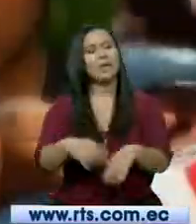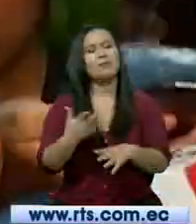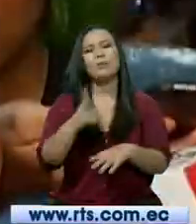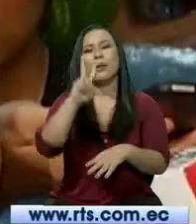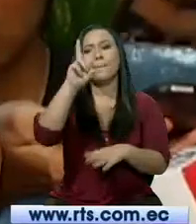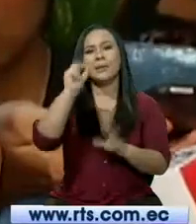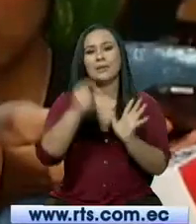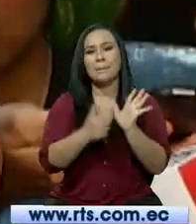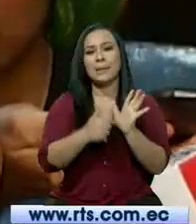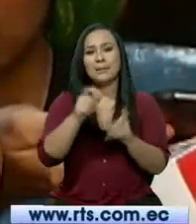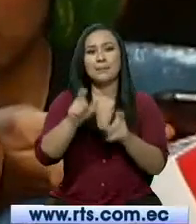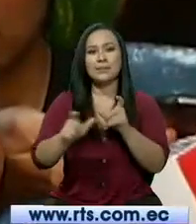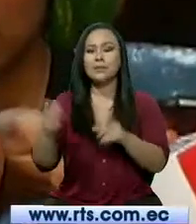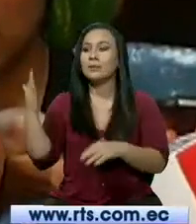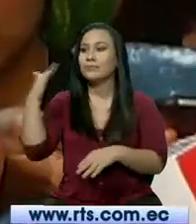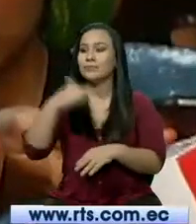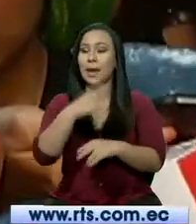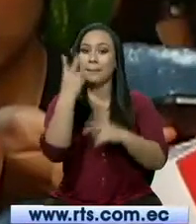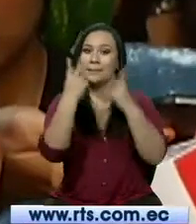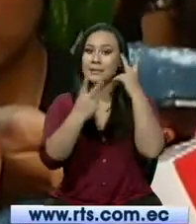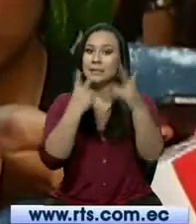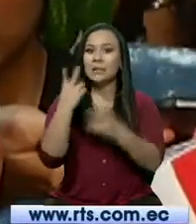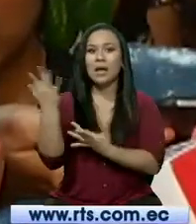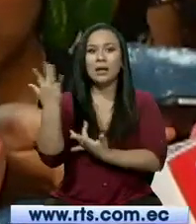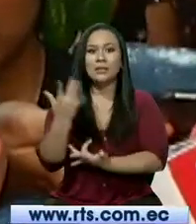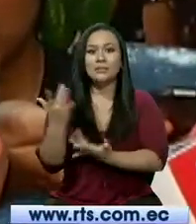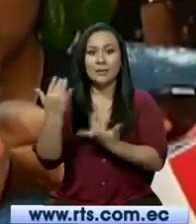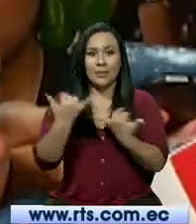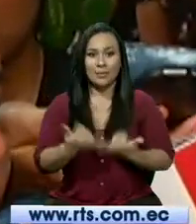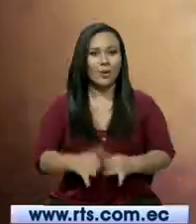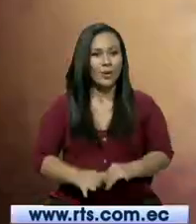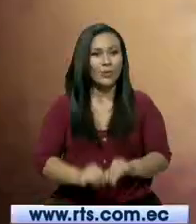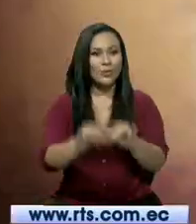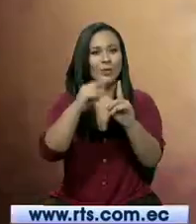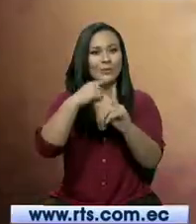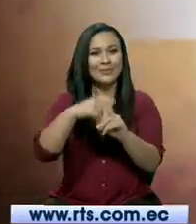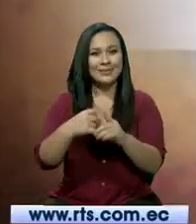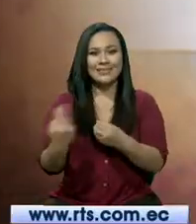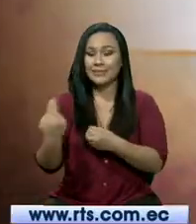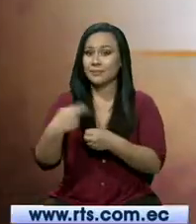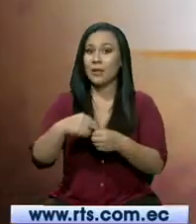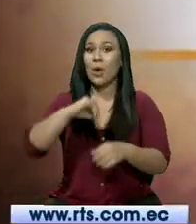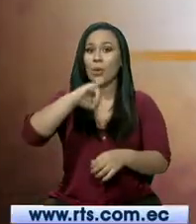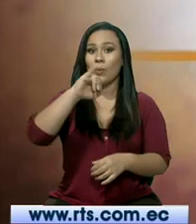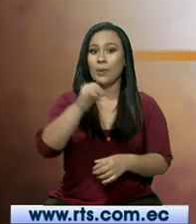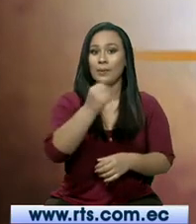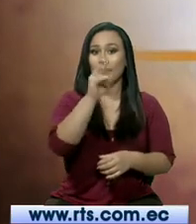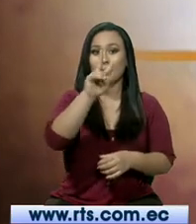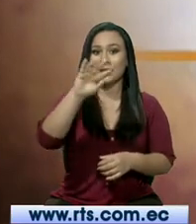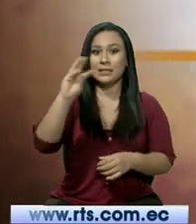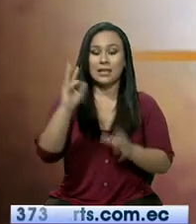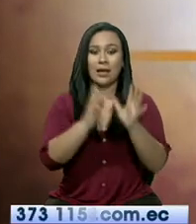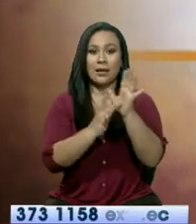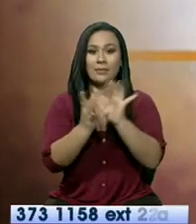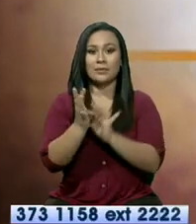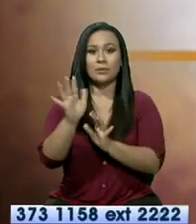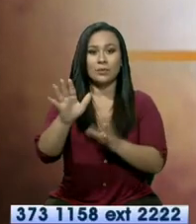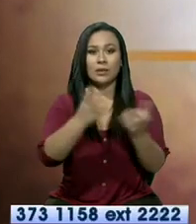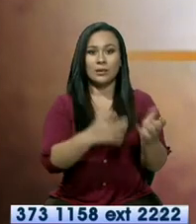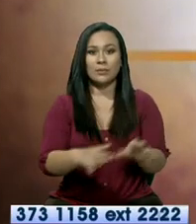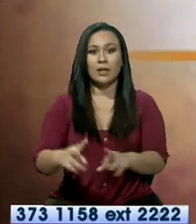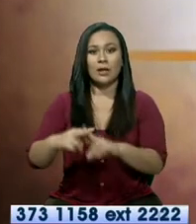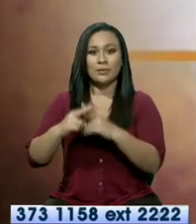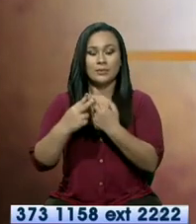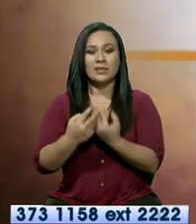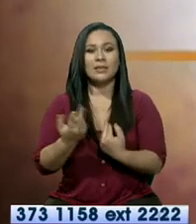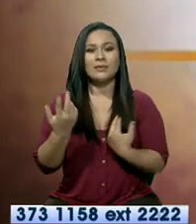20 mil personas que nos visitaron la última vez, esperamos esta vez seguir sumando. El jueves 26 de abril, las actividades inician con